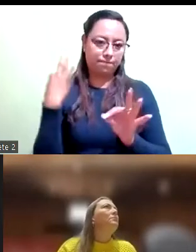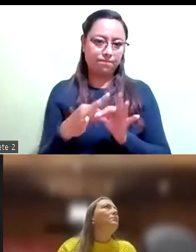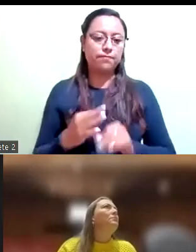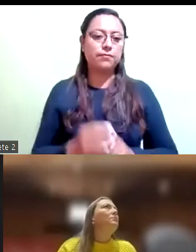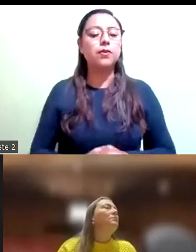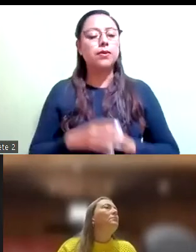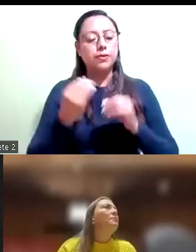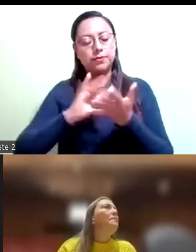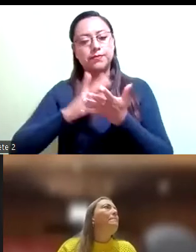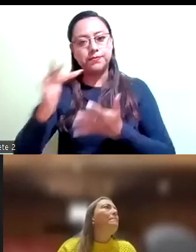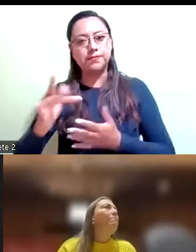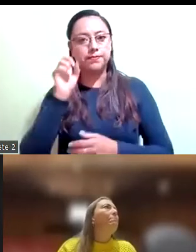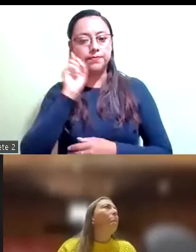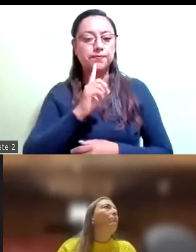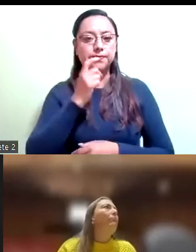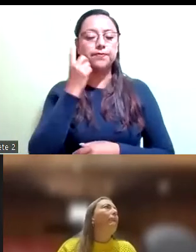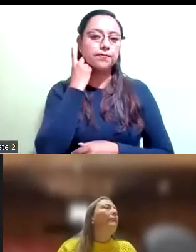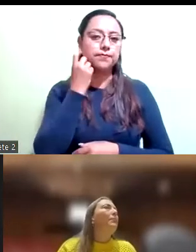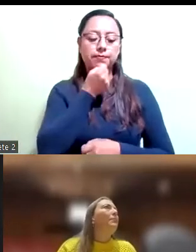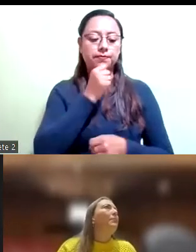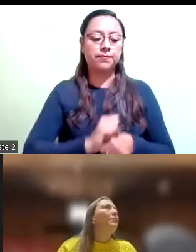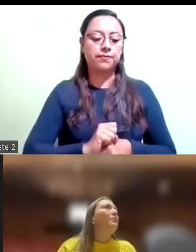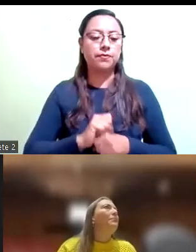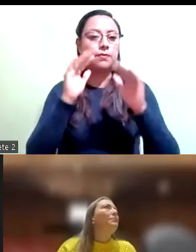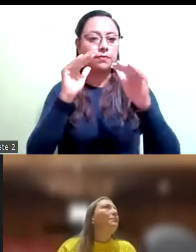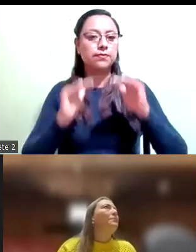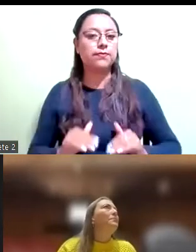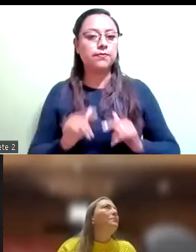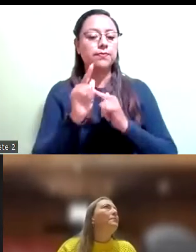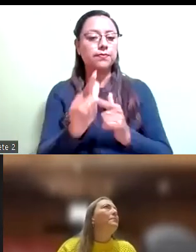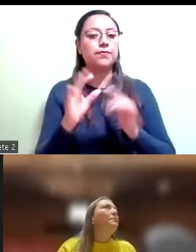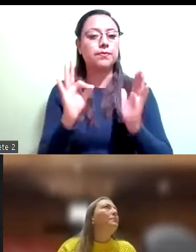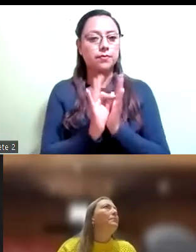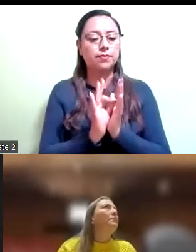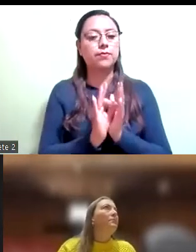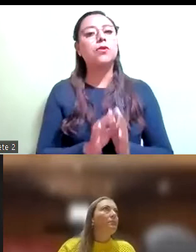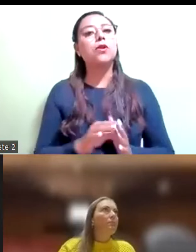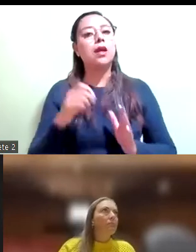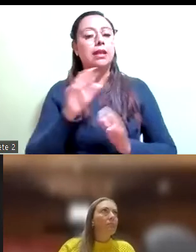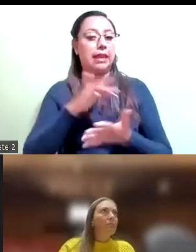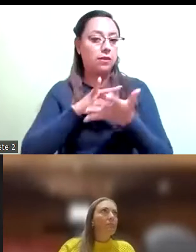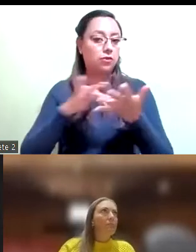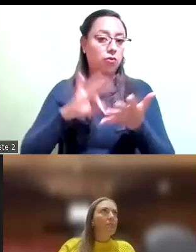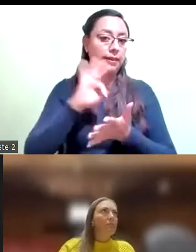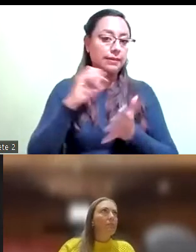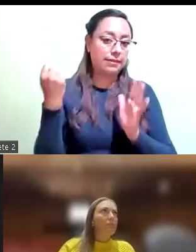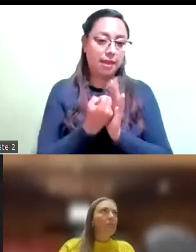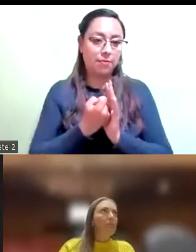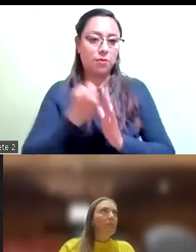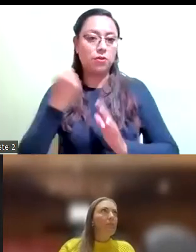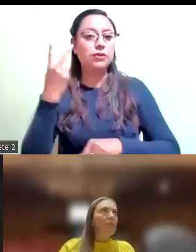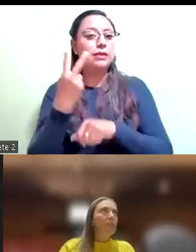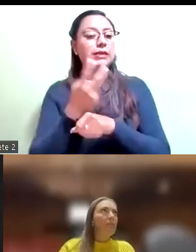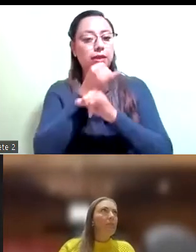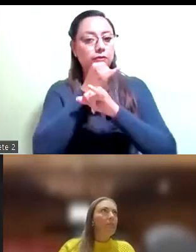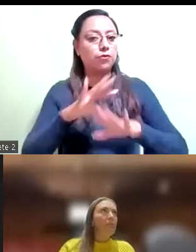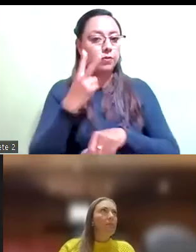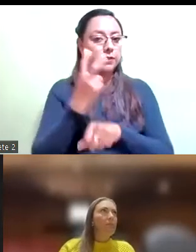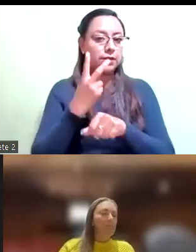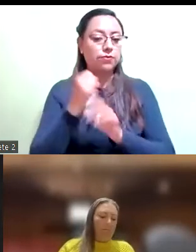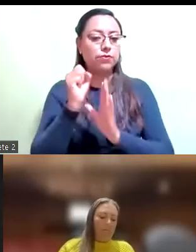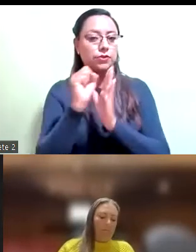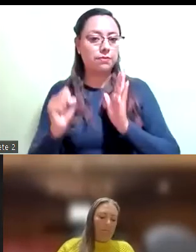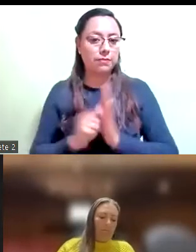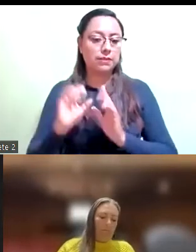El siguiente punto del orden del día es la lectura, discusión y en su caso aprobación del informe de actividades del segundo semestre del primer año legislativo de la comisión de vivienda.